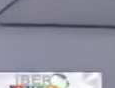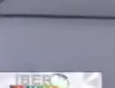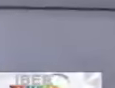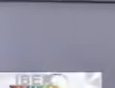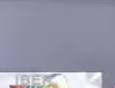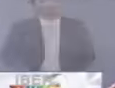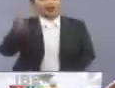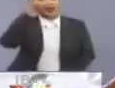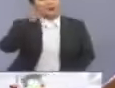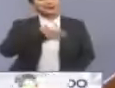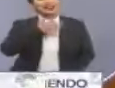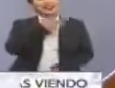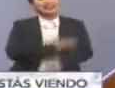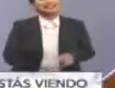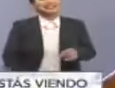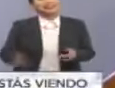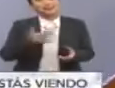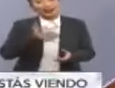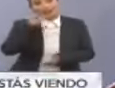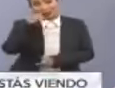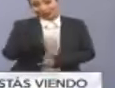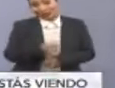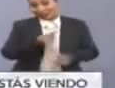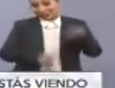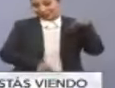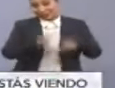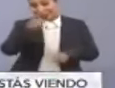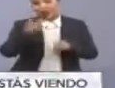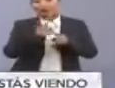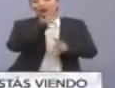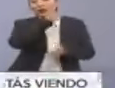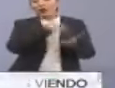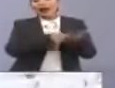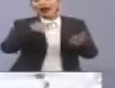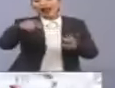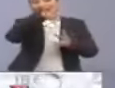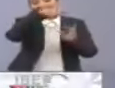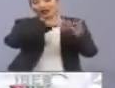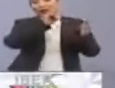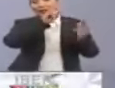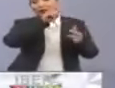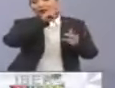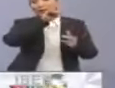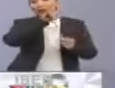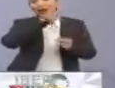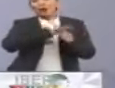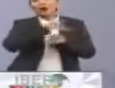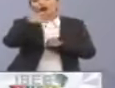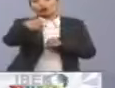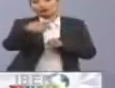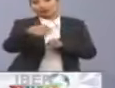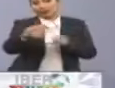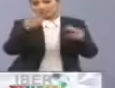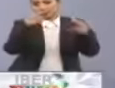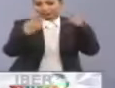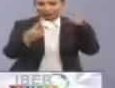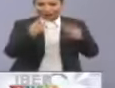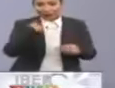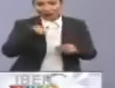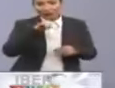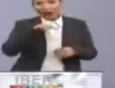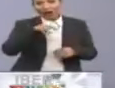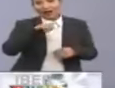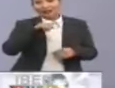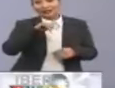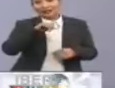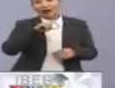¿Qué tal? Muy buenas tardes o muy buenas noches, dependiendo del lugar en la región iberoamericana desde la cual nos sintonice. Yo soy Ana